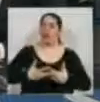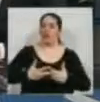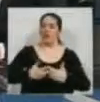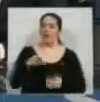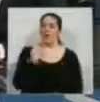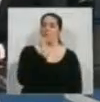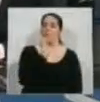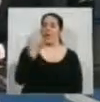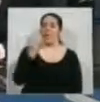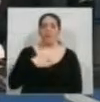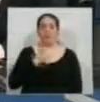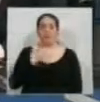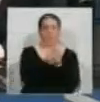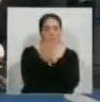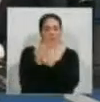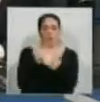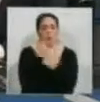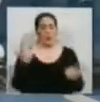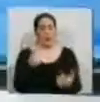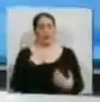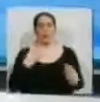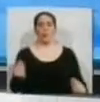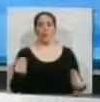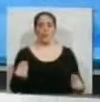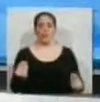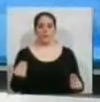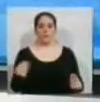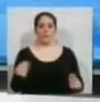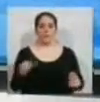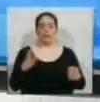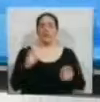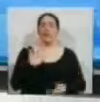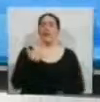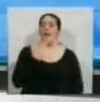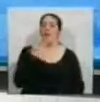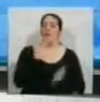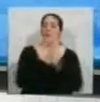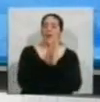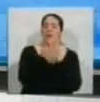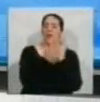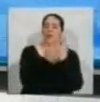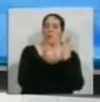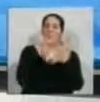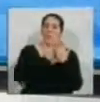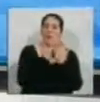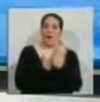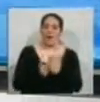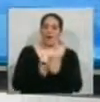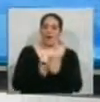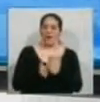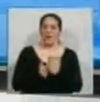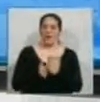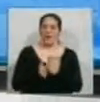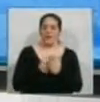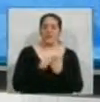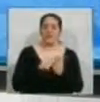Sin libros, Sin libros, sí. ¿Cómo es eso, Iri? Sin libros de papel. Estamos hablando de la primer biblioteca con libros exclusivamente